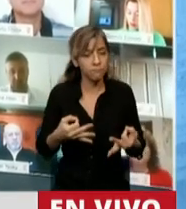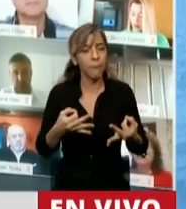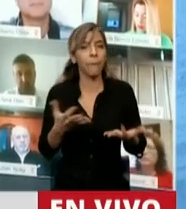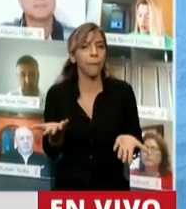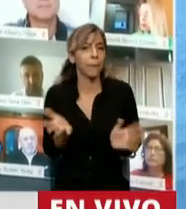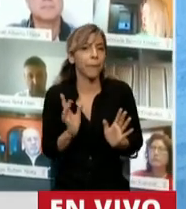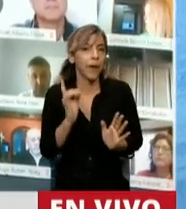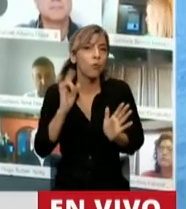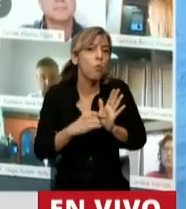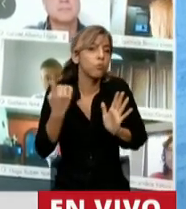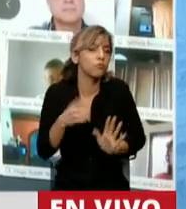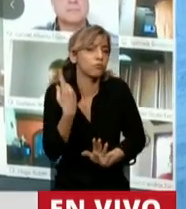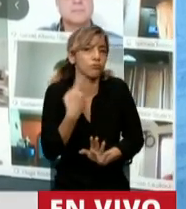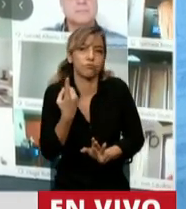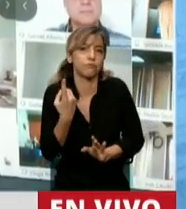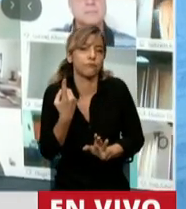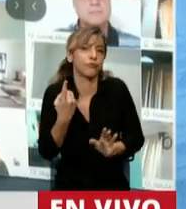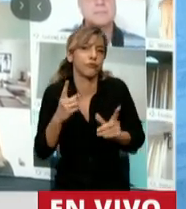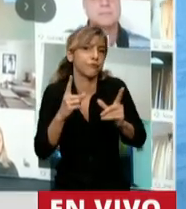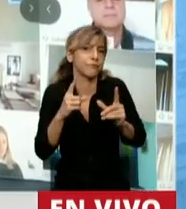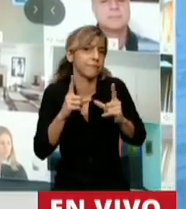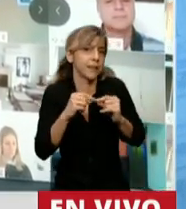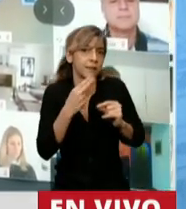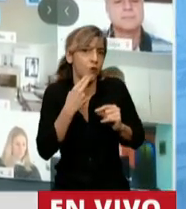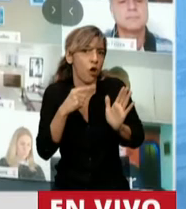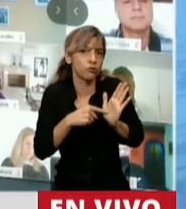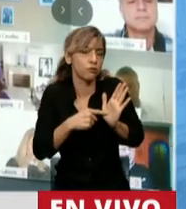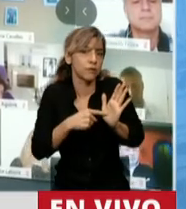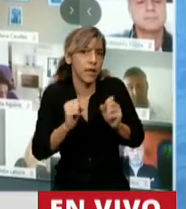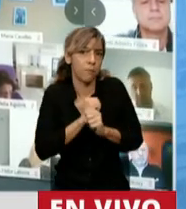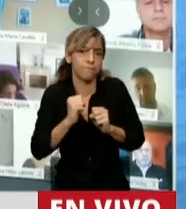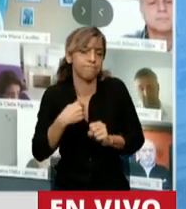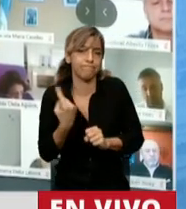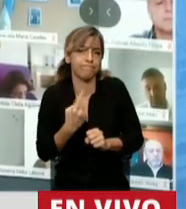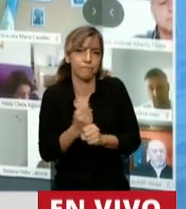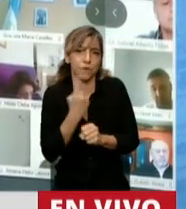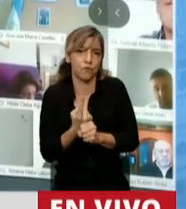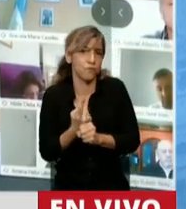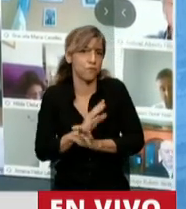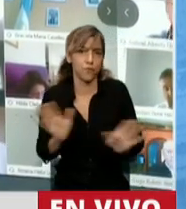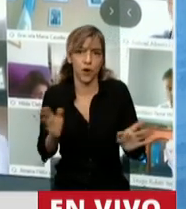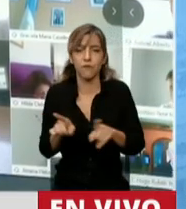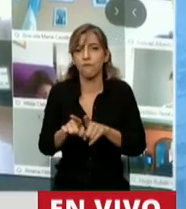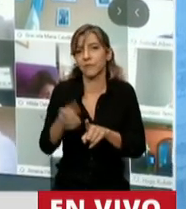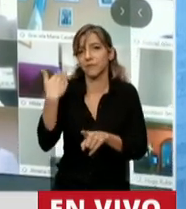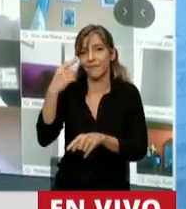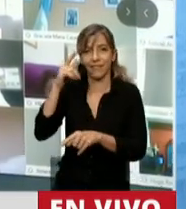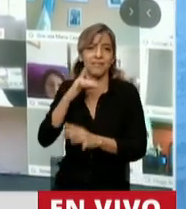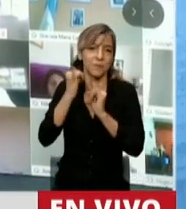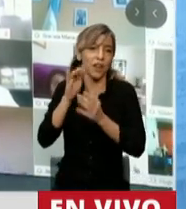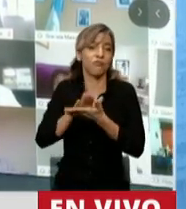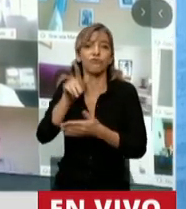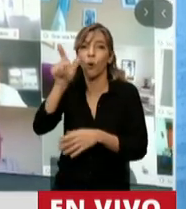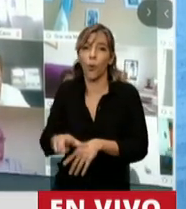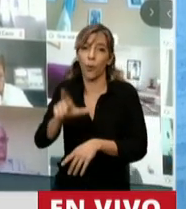lo que implica el artículo 11. Cristóbal López no solamente es todo lo que dijo el legislador López. Cristóbal